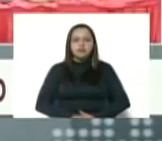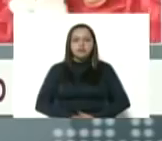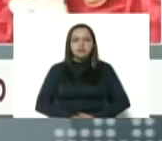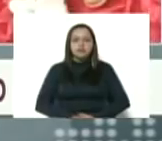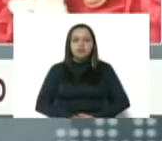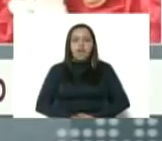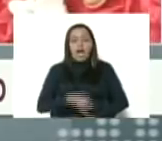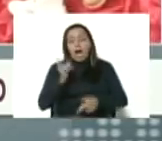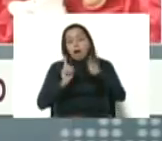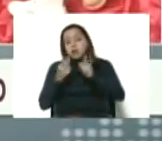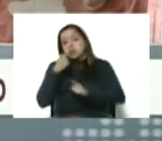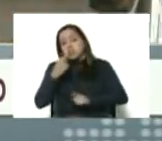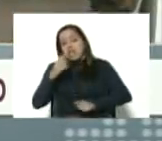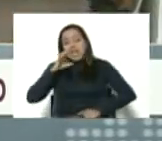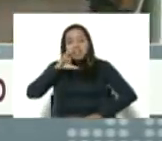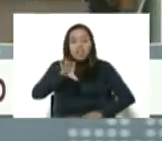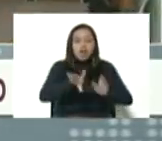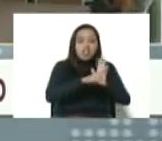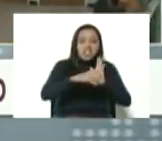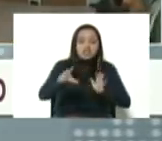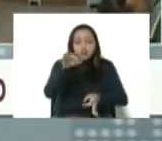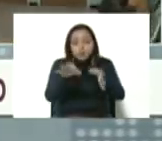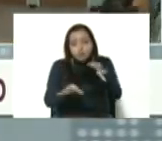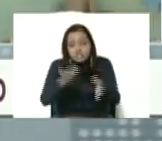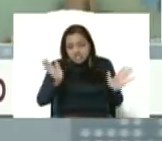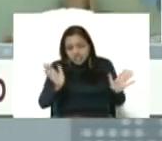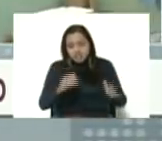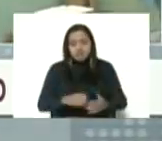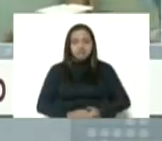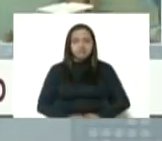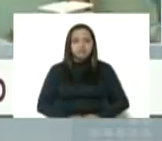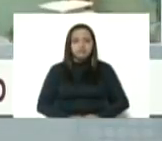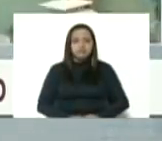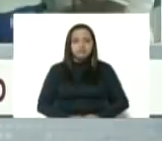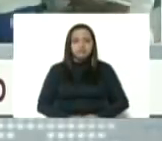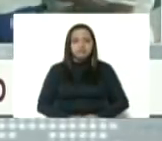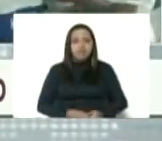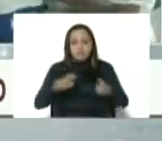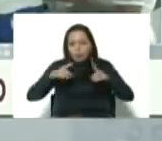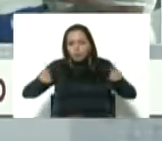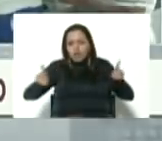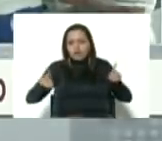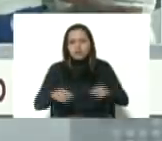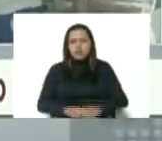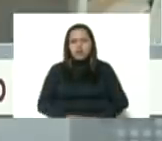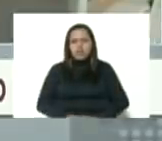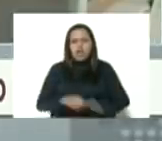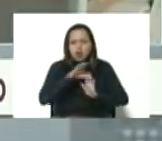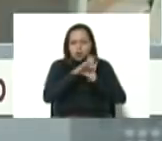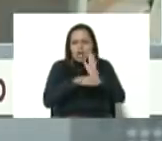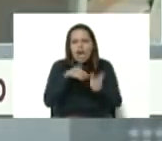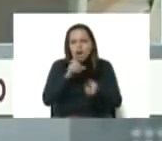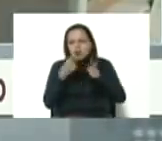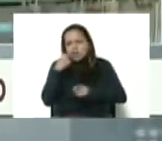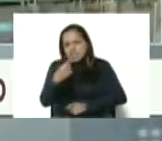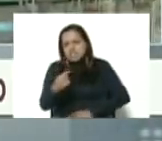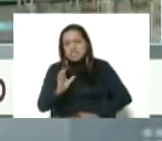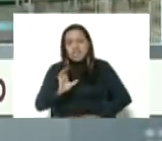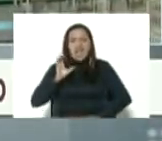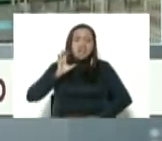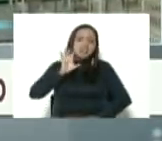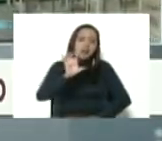Algunos lo llaman el Estado de Derecho, de Justicia, democrático, de la Constitución. Algunos lo llaman el Estado